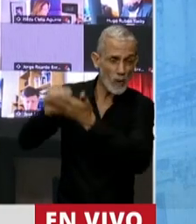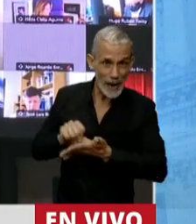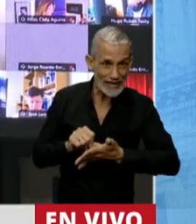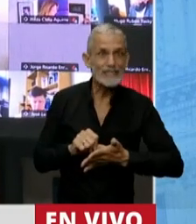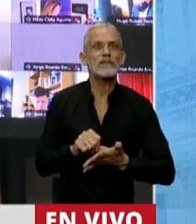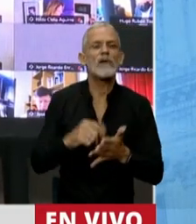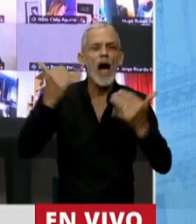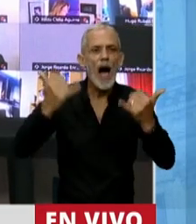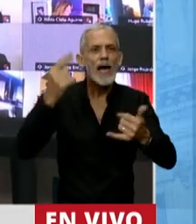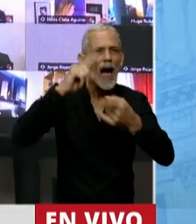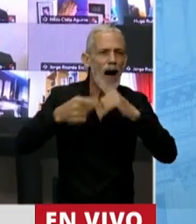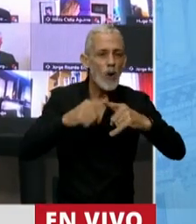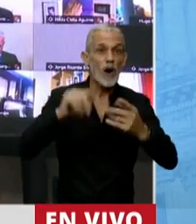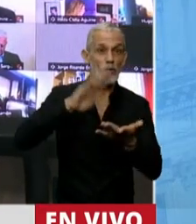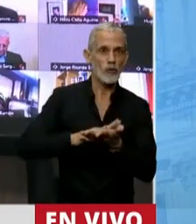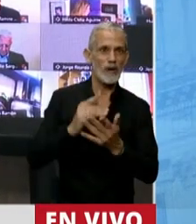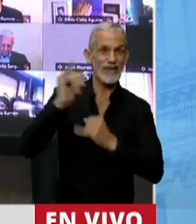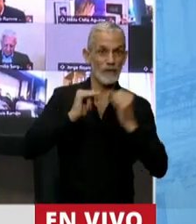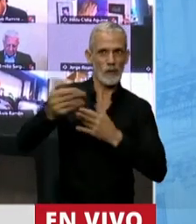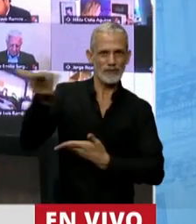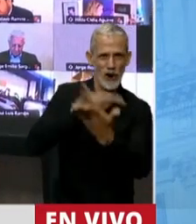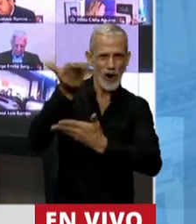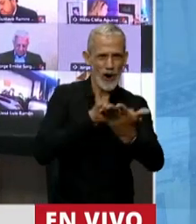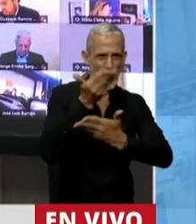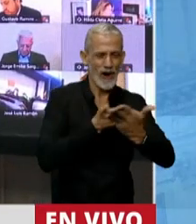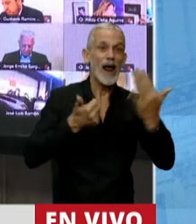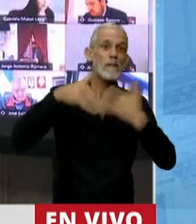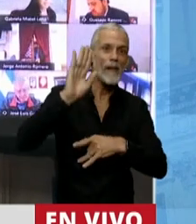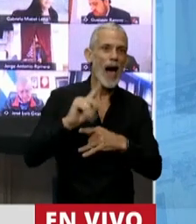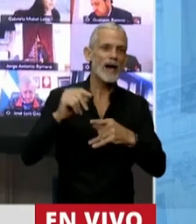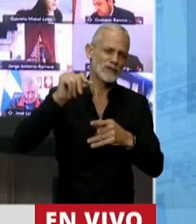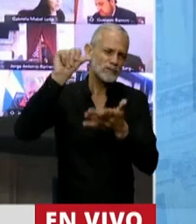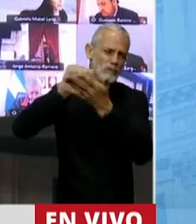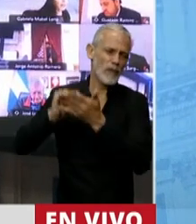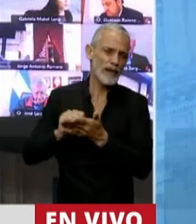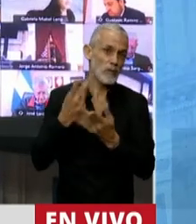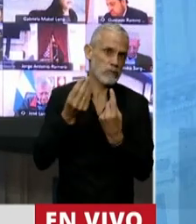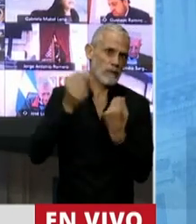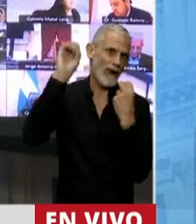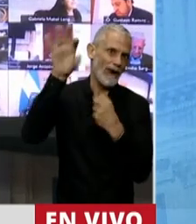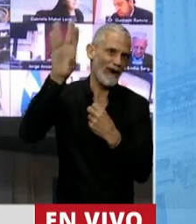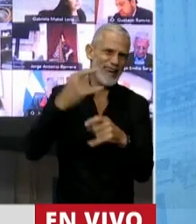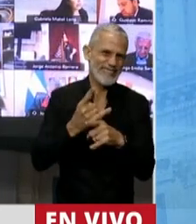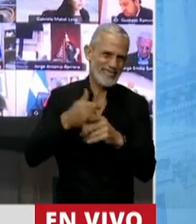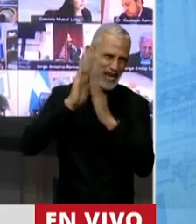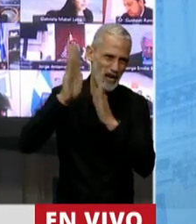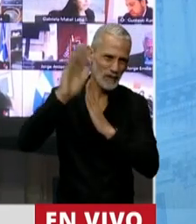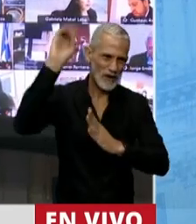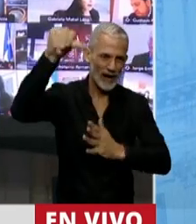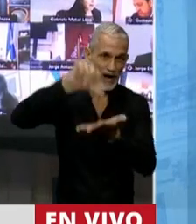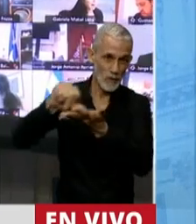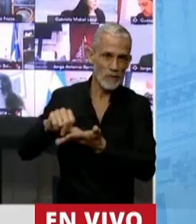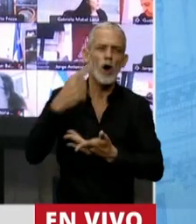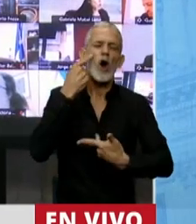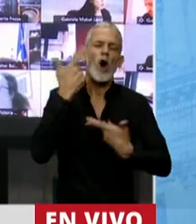tenemos acuerdos de intercambio de información, en particular los paraísos fiscales donde muchos